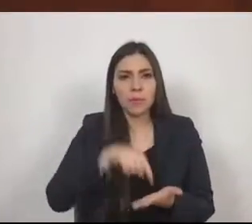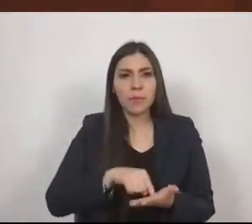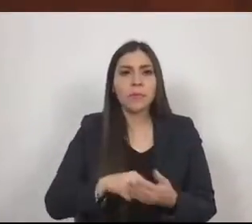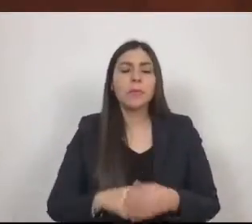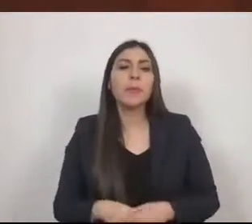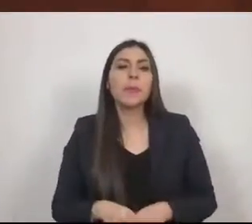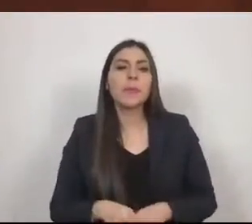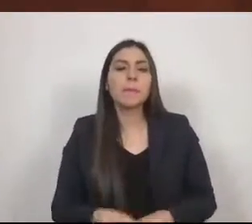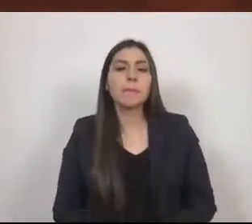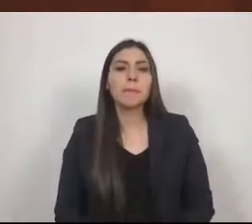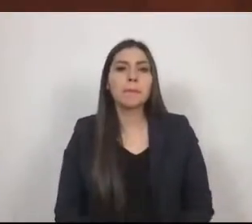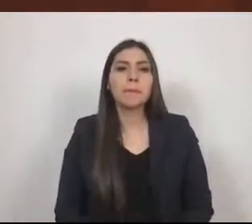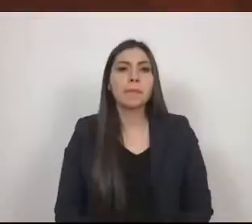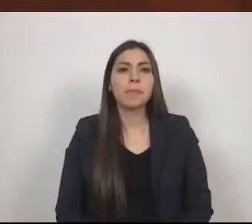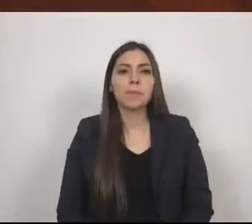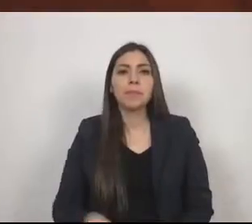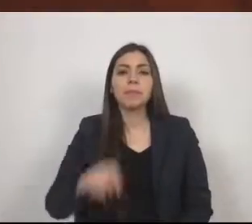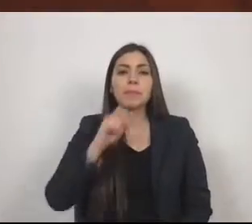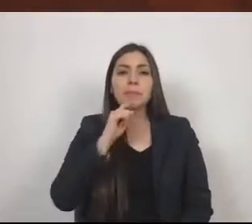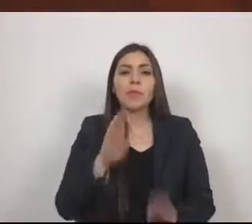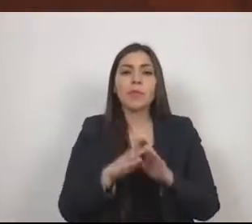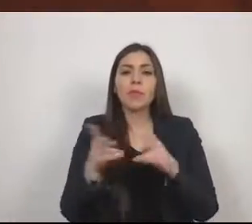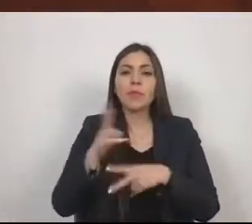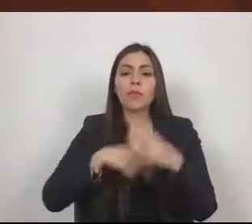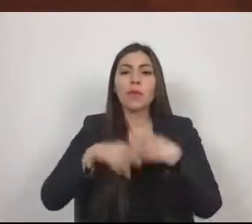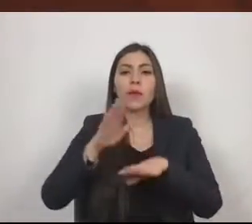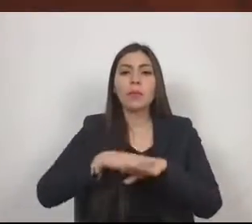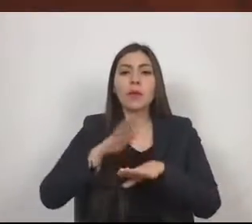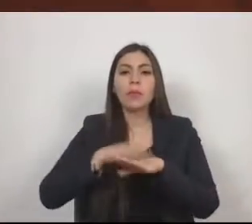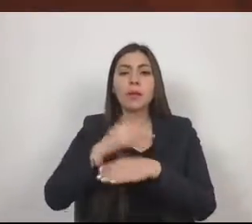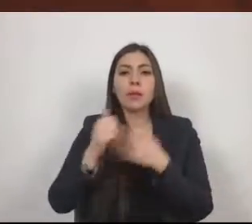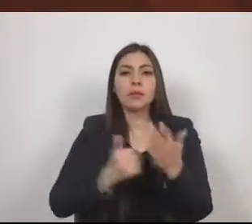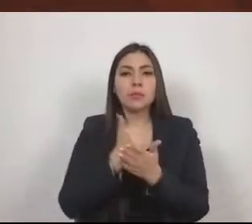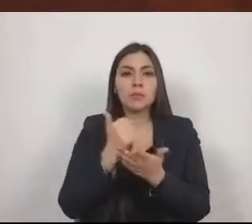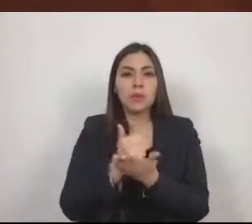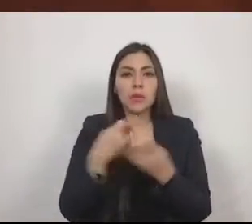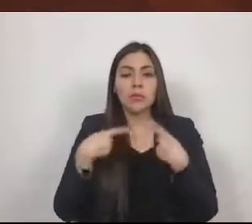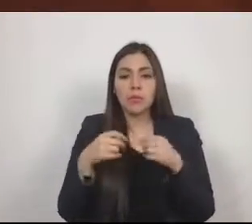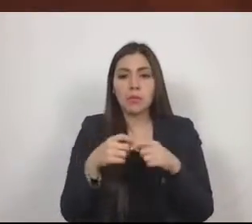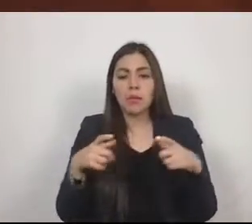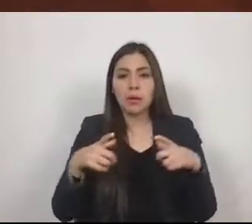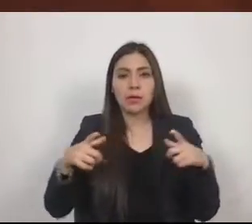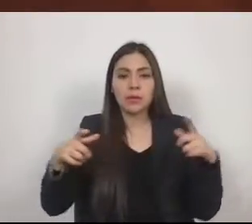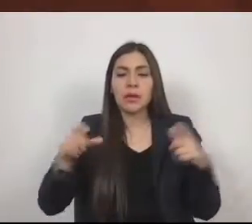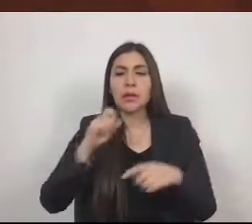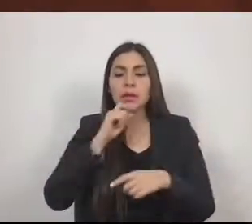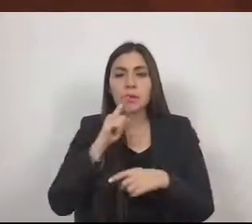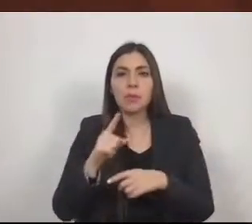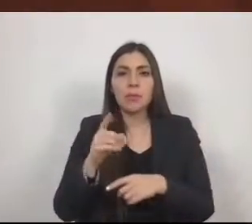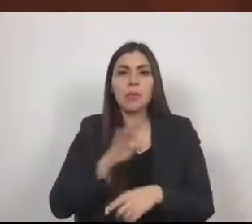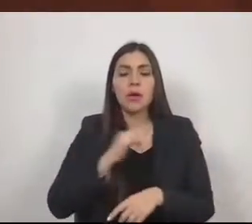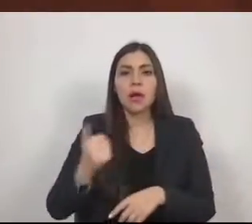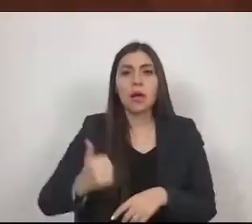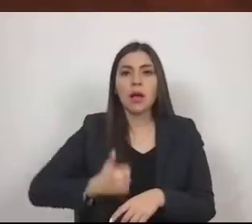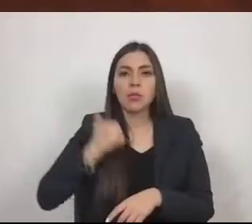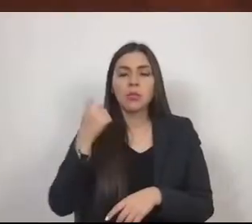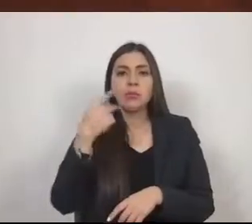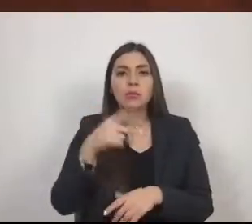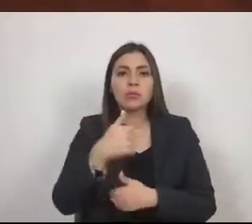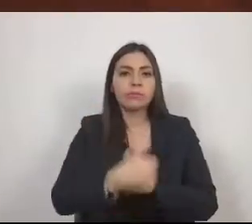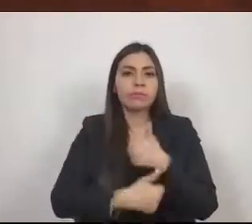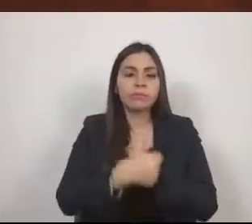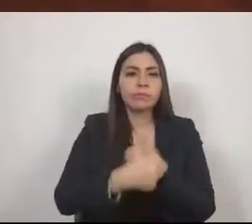consolidación urbana y al aprovechamiento óptimo de las ventajas competitivas del